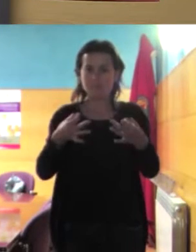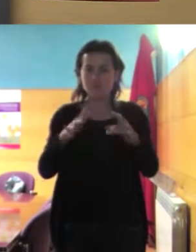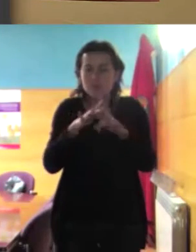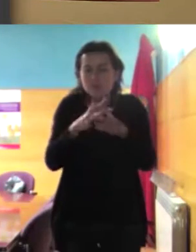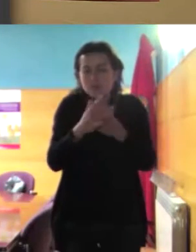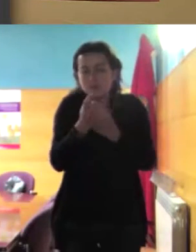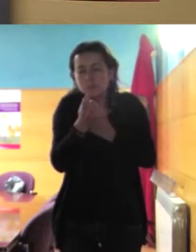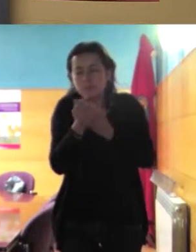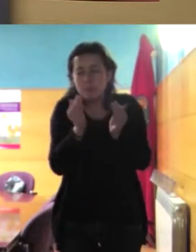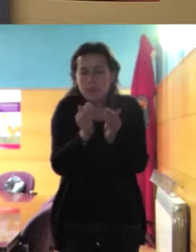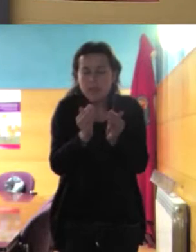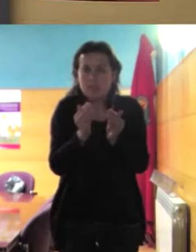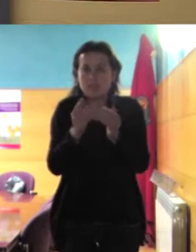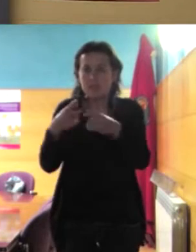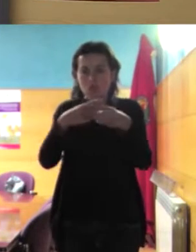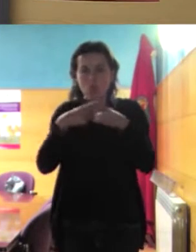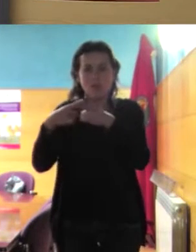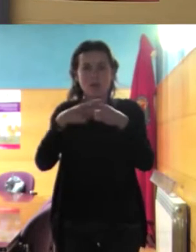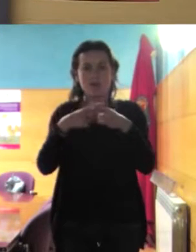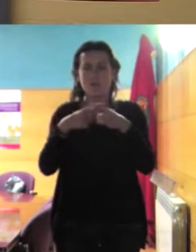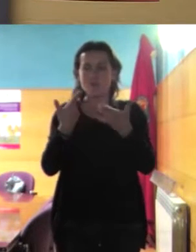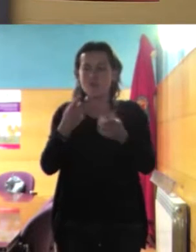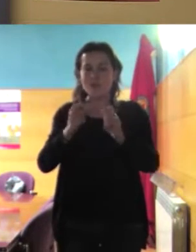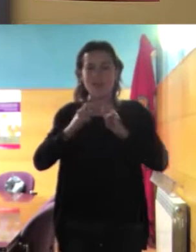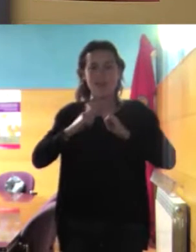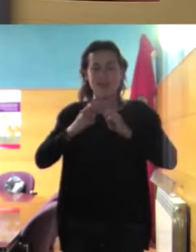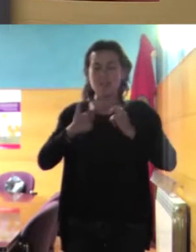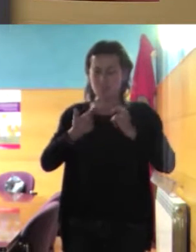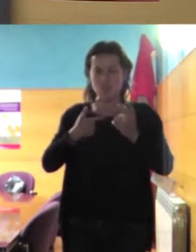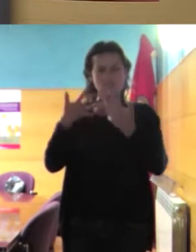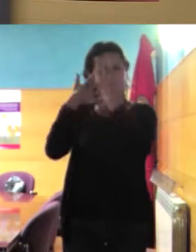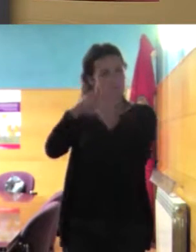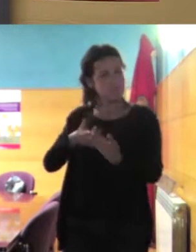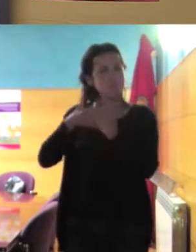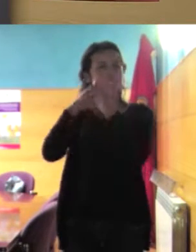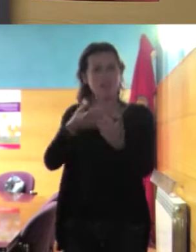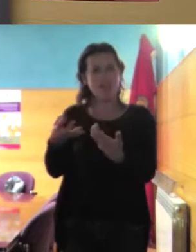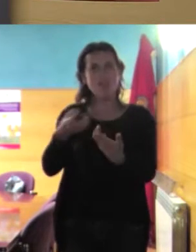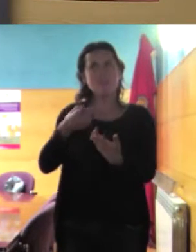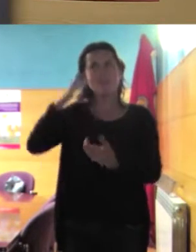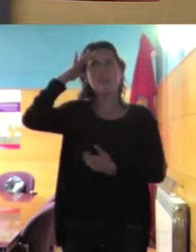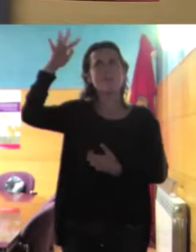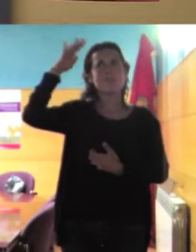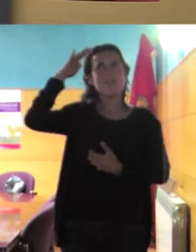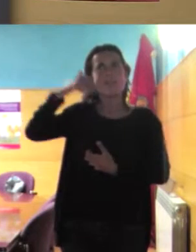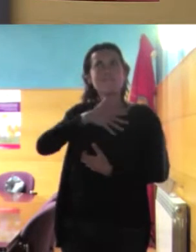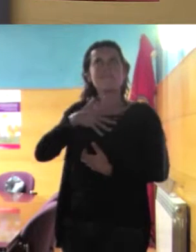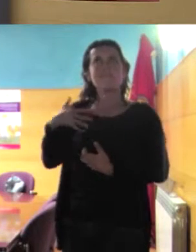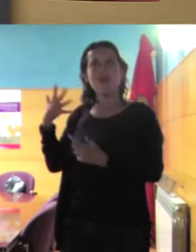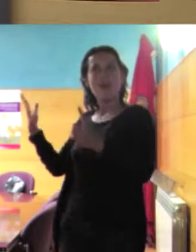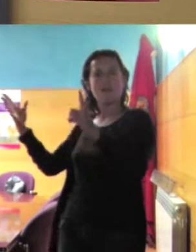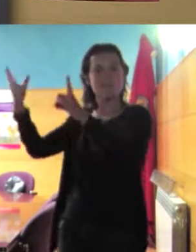comparte y eso la verdad es que te da aliento y fuerza para seguir luchando por ese sueño por ese sueño de